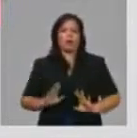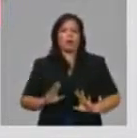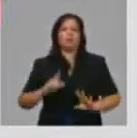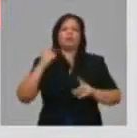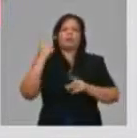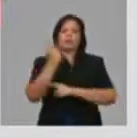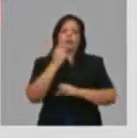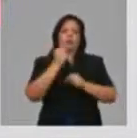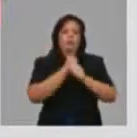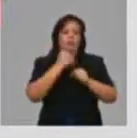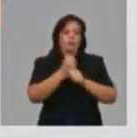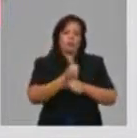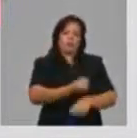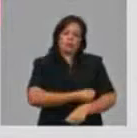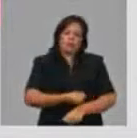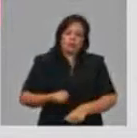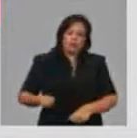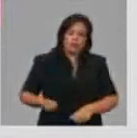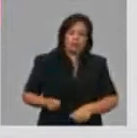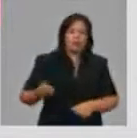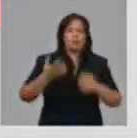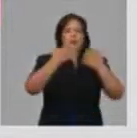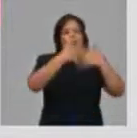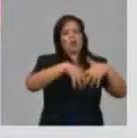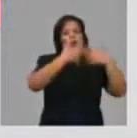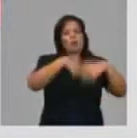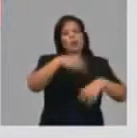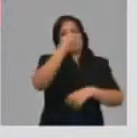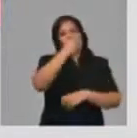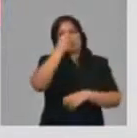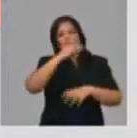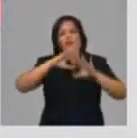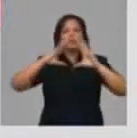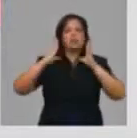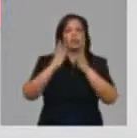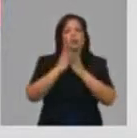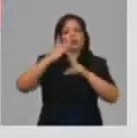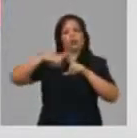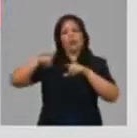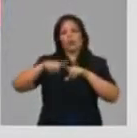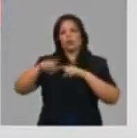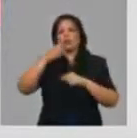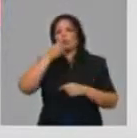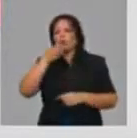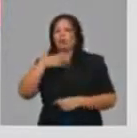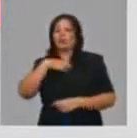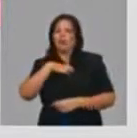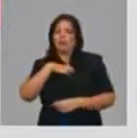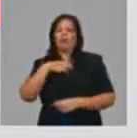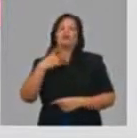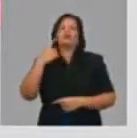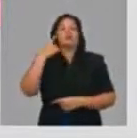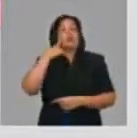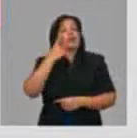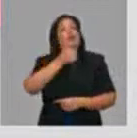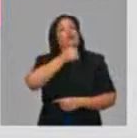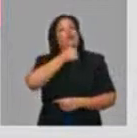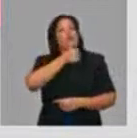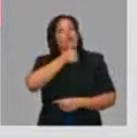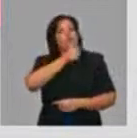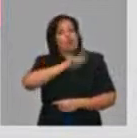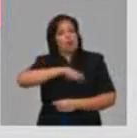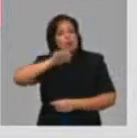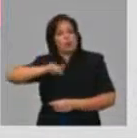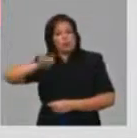industria alimentaria, con los inventarios disponibles y con lo que el país ha podido adquirir, y es algo también de las dudas de la población